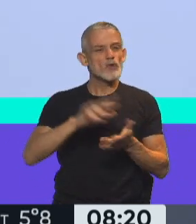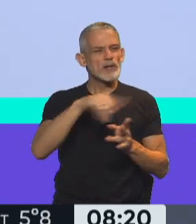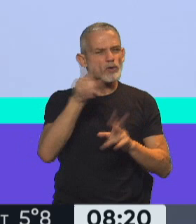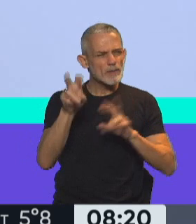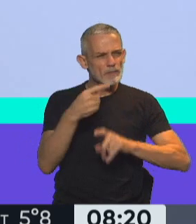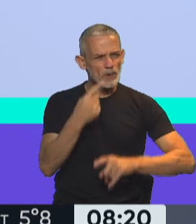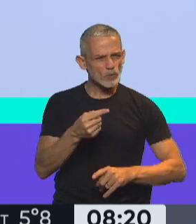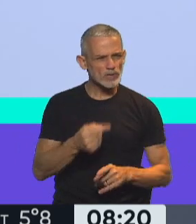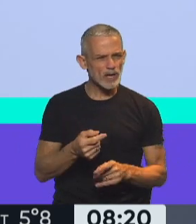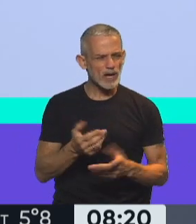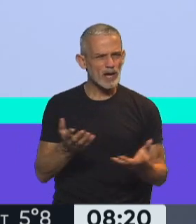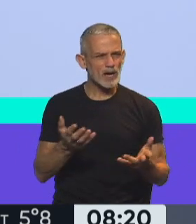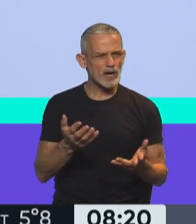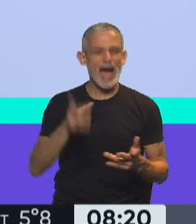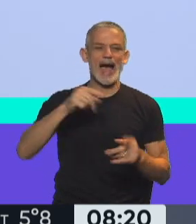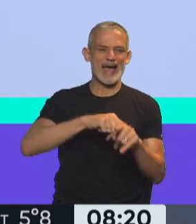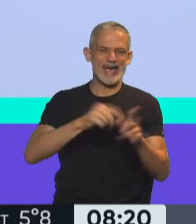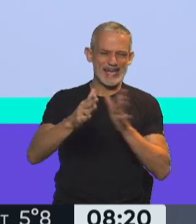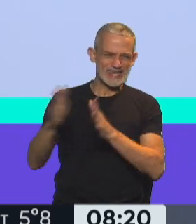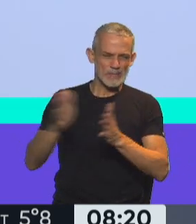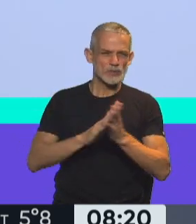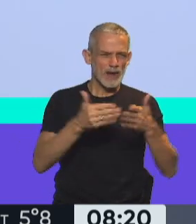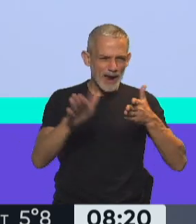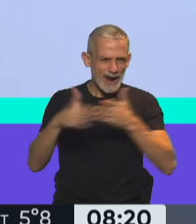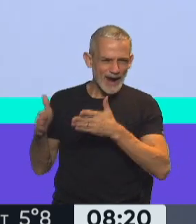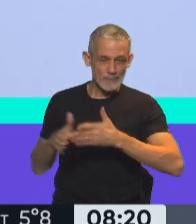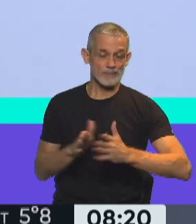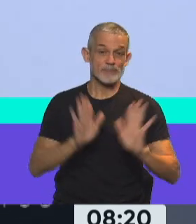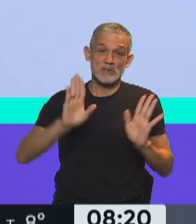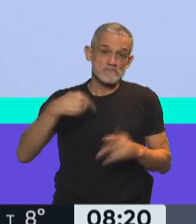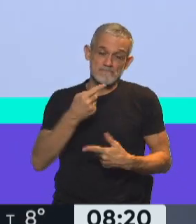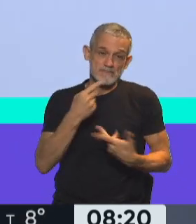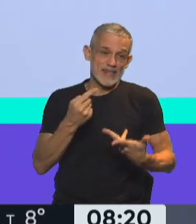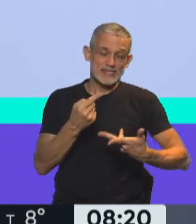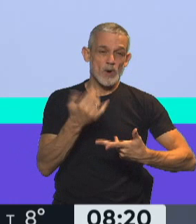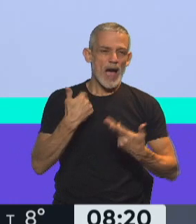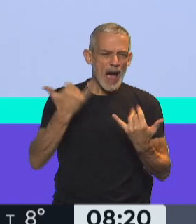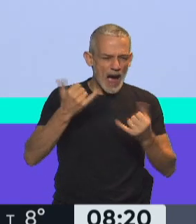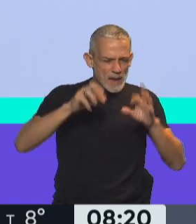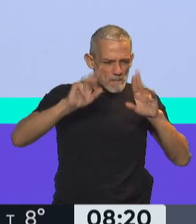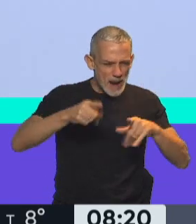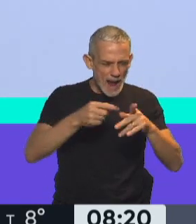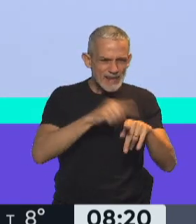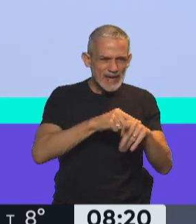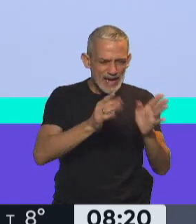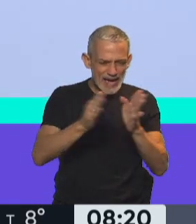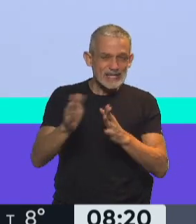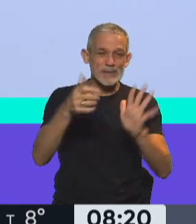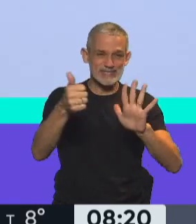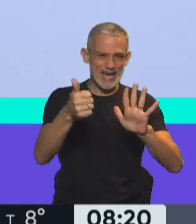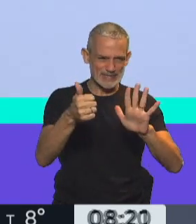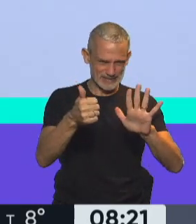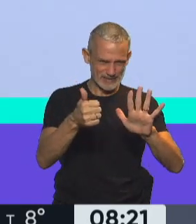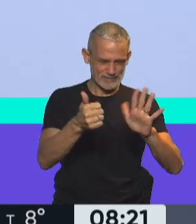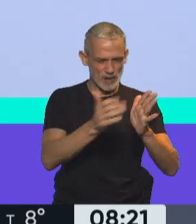las etapas, bueno, nosotros siempre decimos, nosotros tenemos un plan de 6 etapas